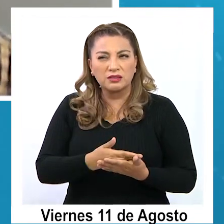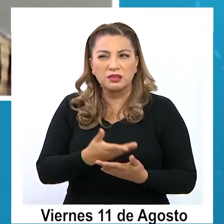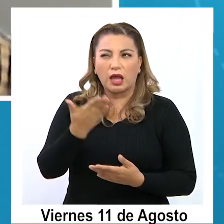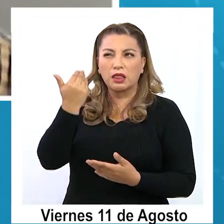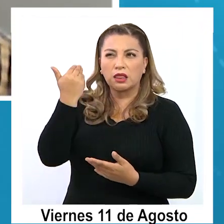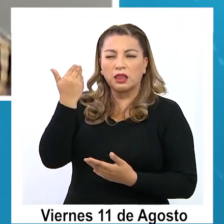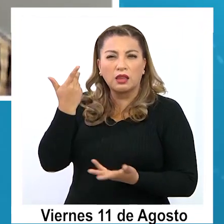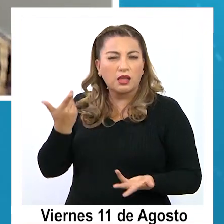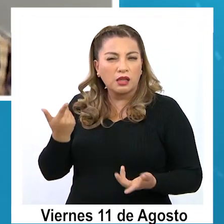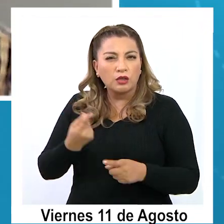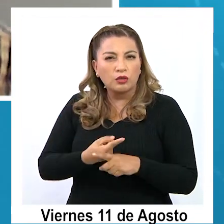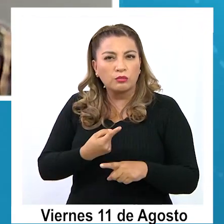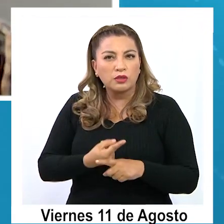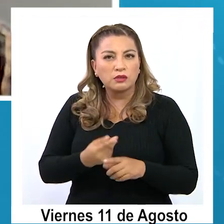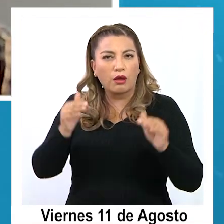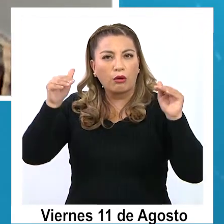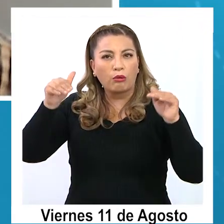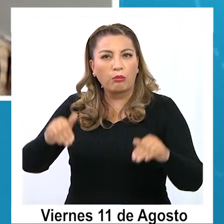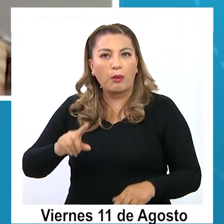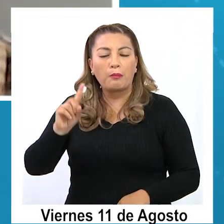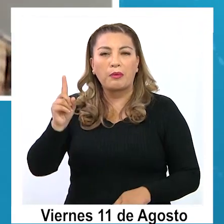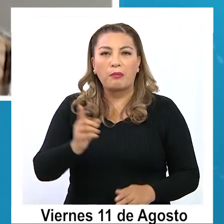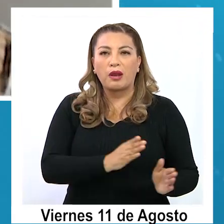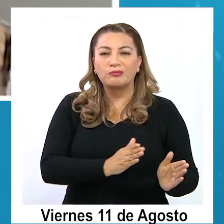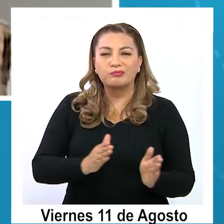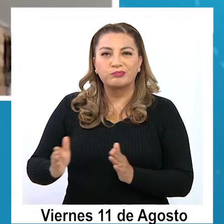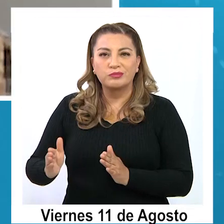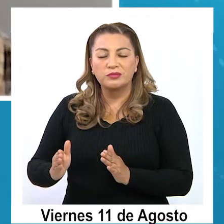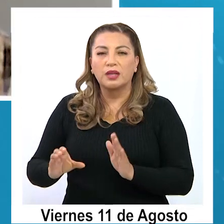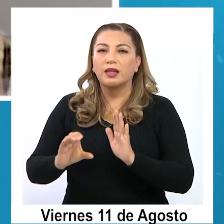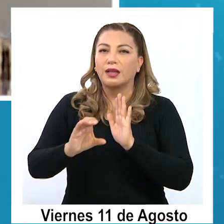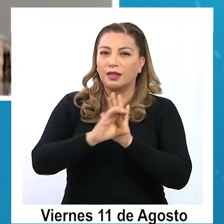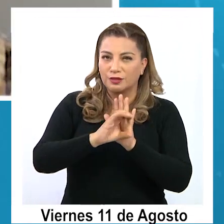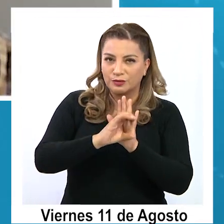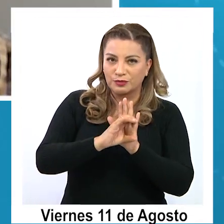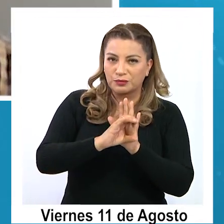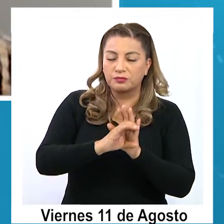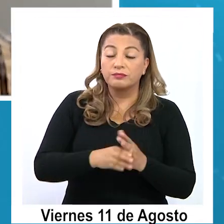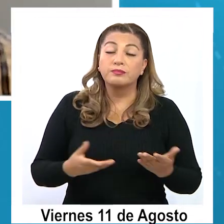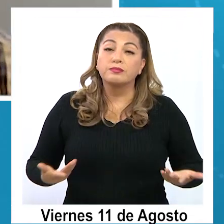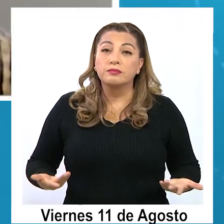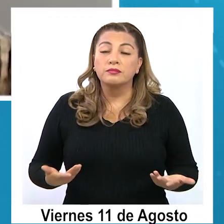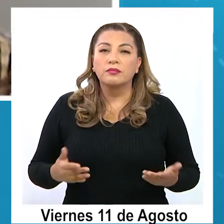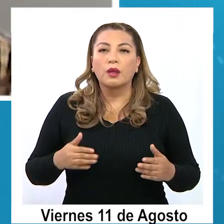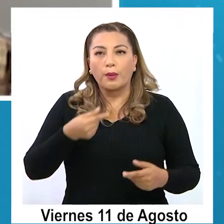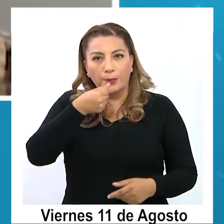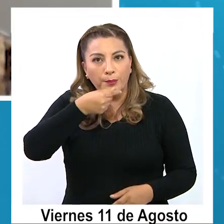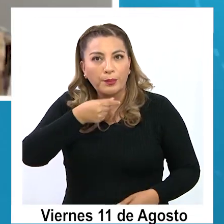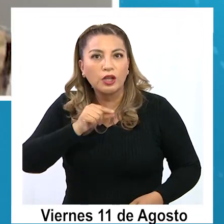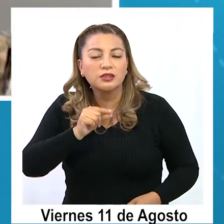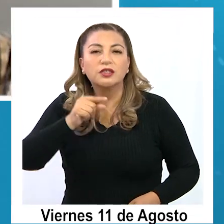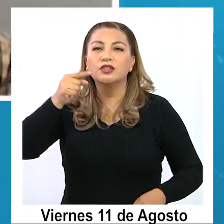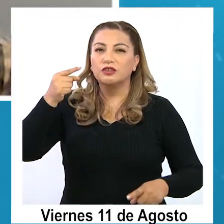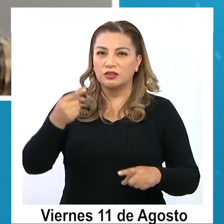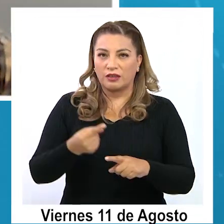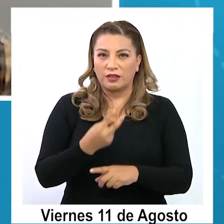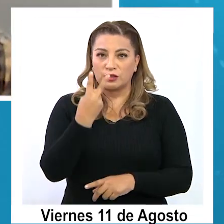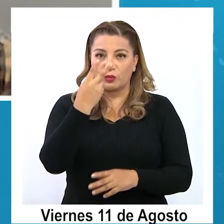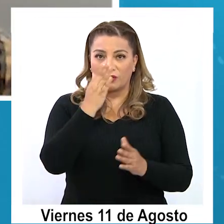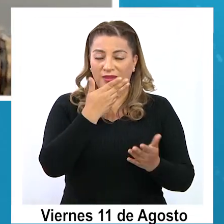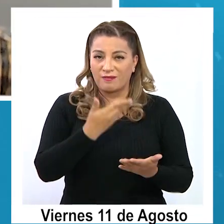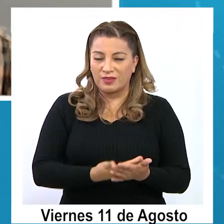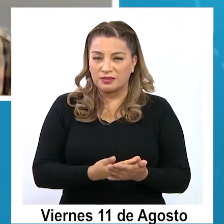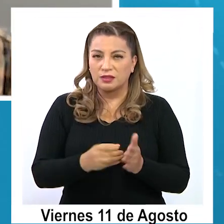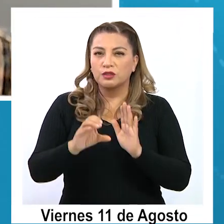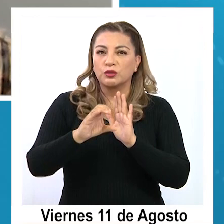fracasó el primer proceso, cierto, constitucional, y bueno, estamos a la puerta, cierto, de un segundo proceso,